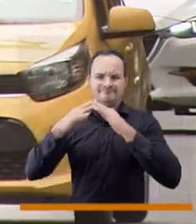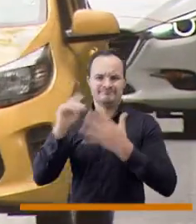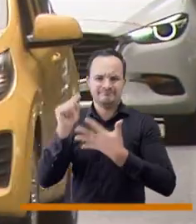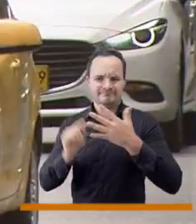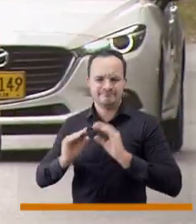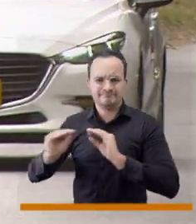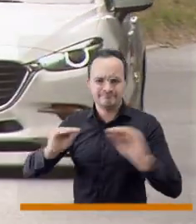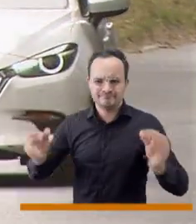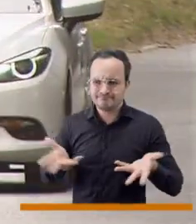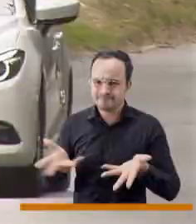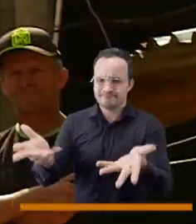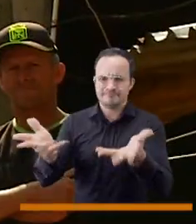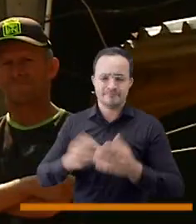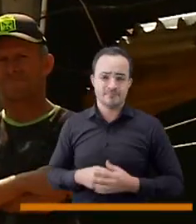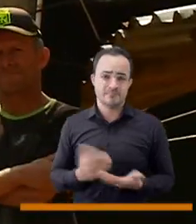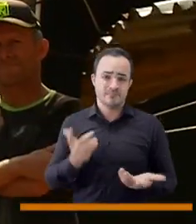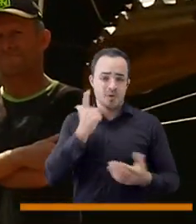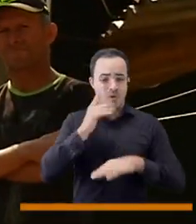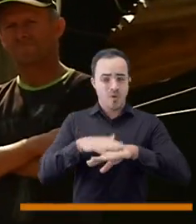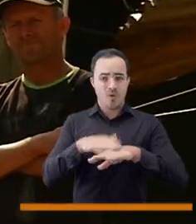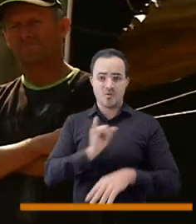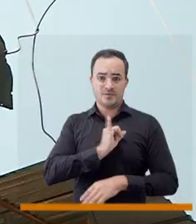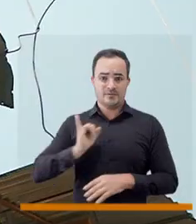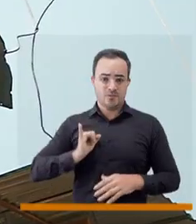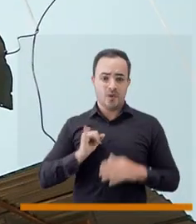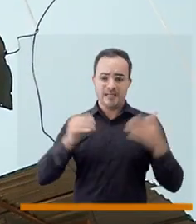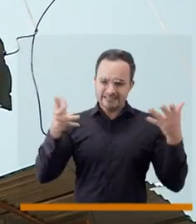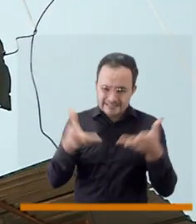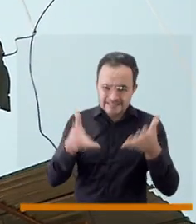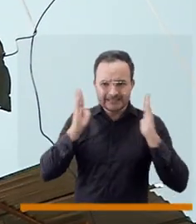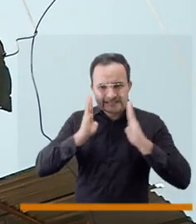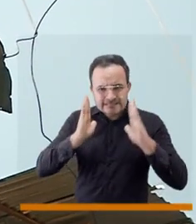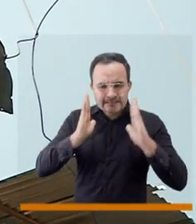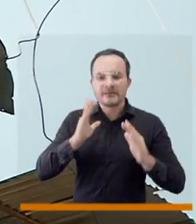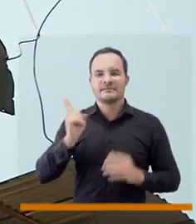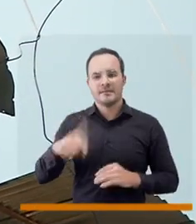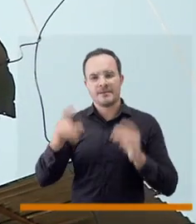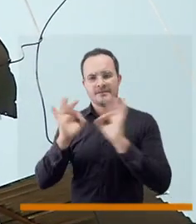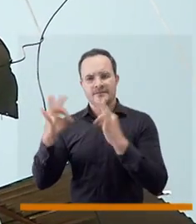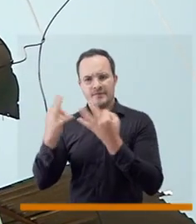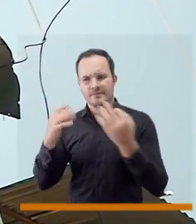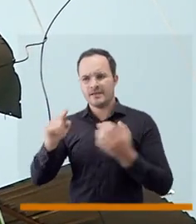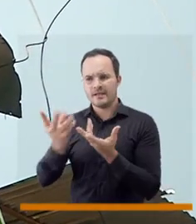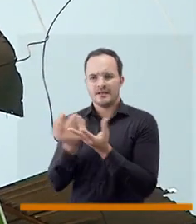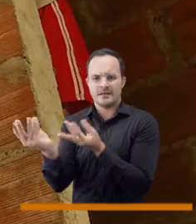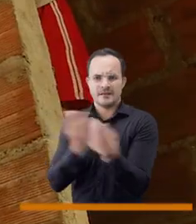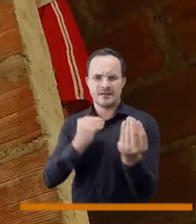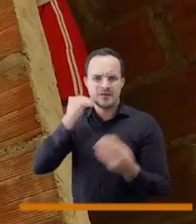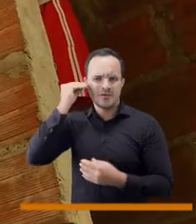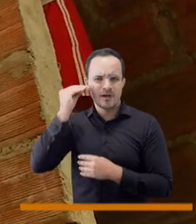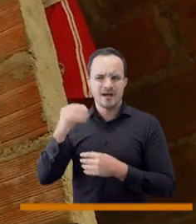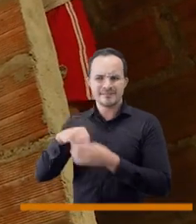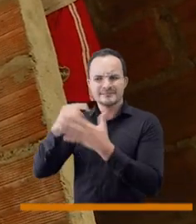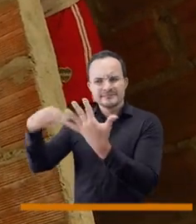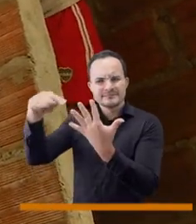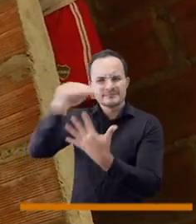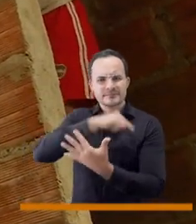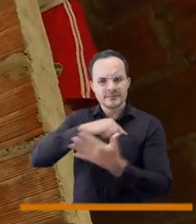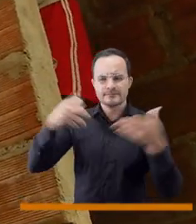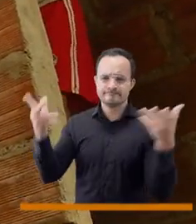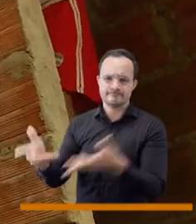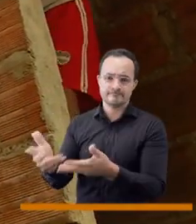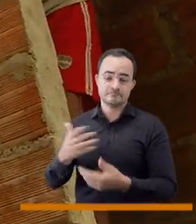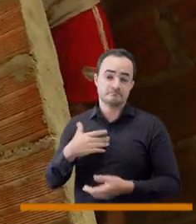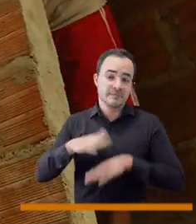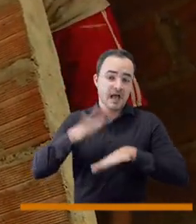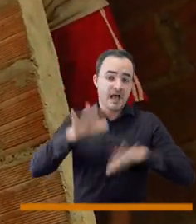esos programas. Entonces, sentimos que no solo en el nivel familiar sino en el nivel social la pandemia ha sido un factor